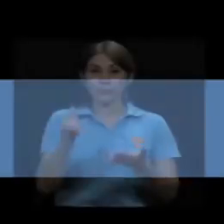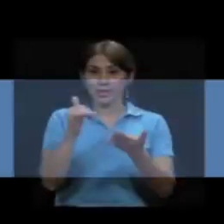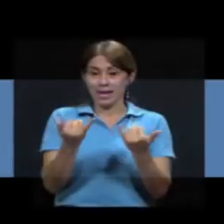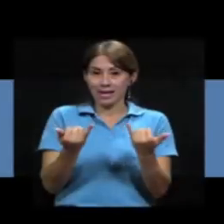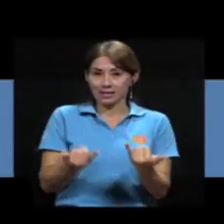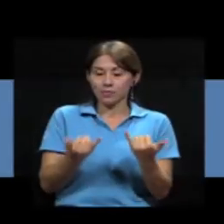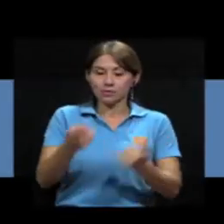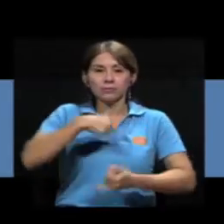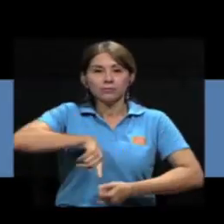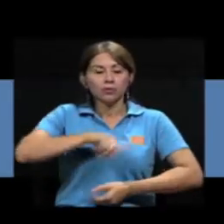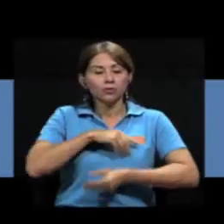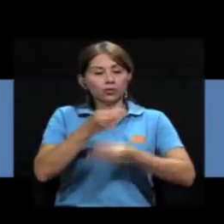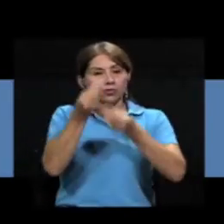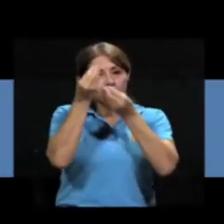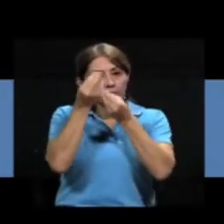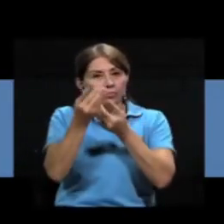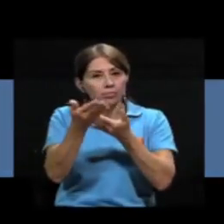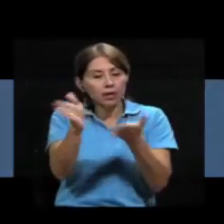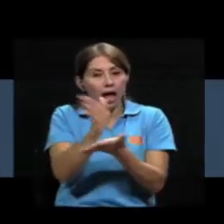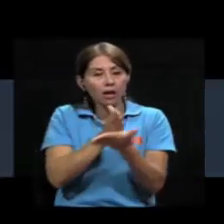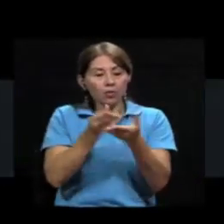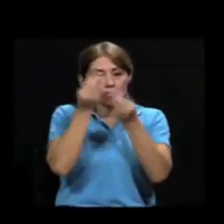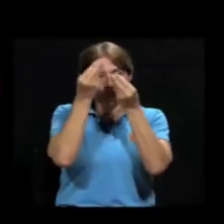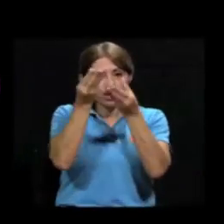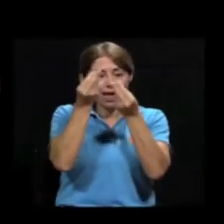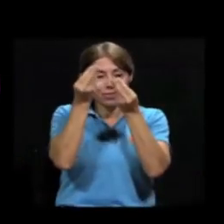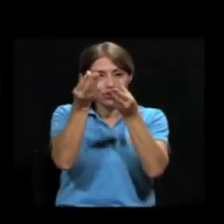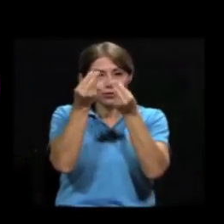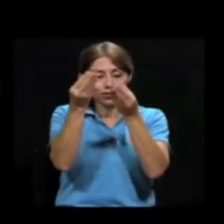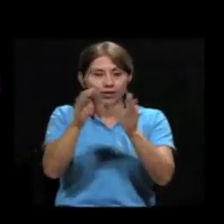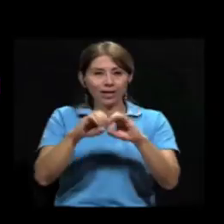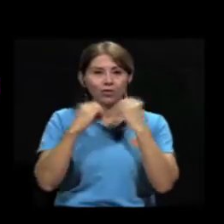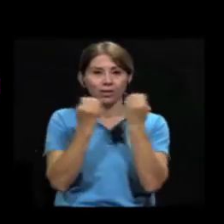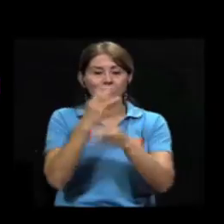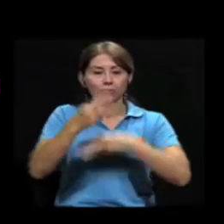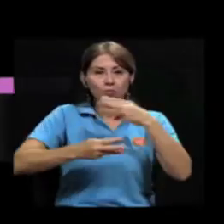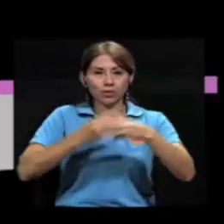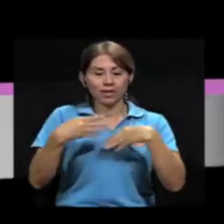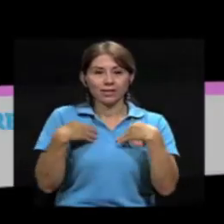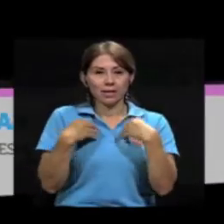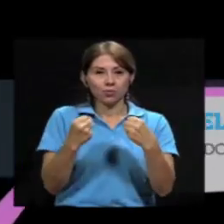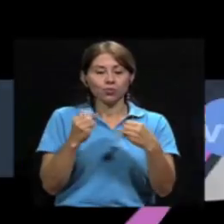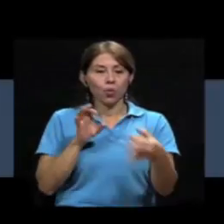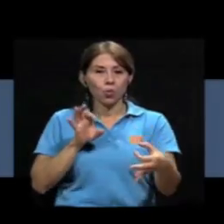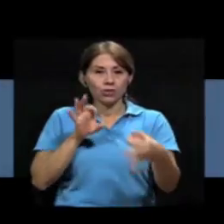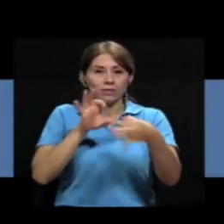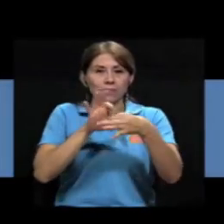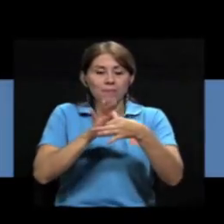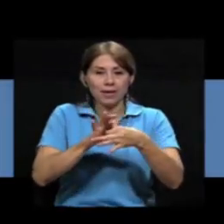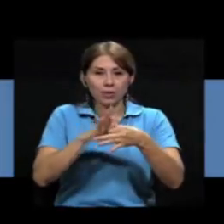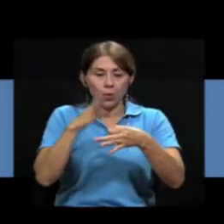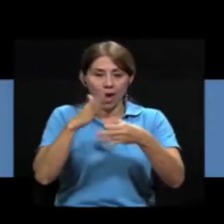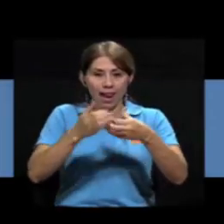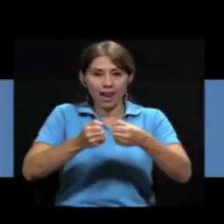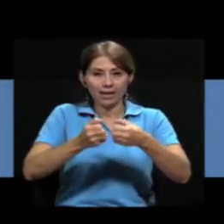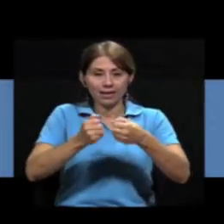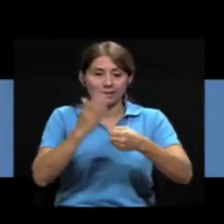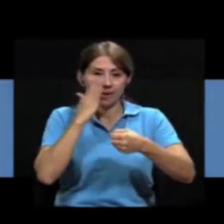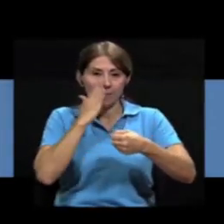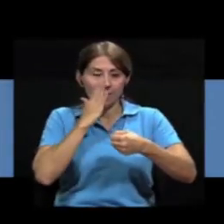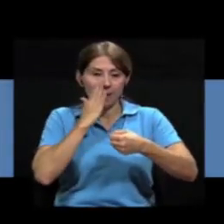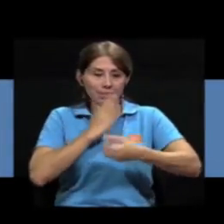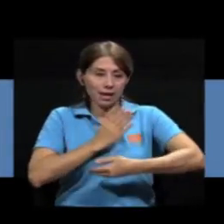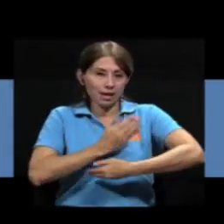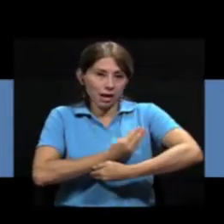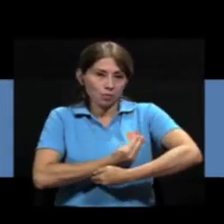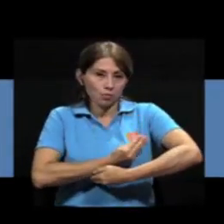En esta ocasión les comentamos algunos datos que brinda la Organización Mundial de la Salud sobre la lactancia materna. La